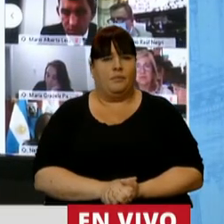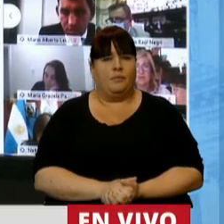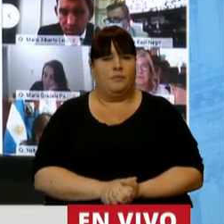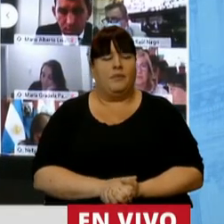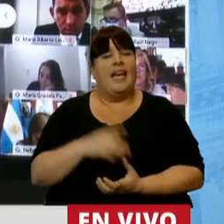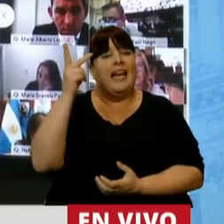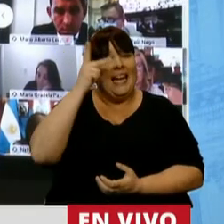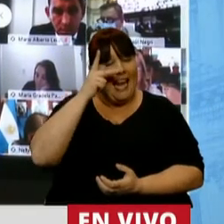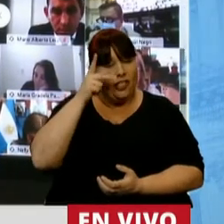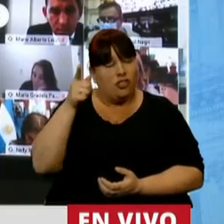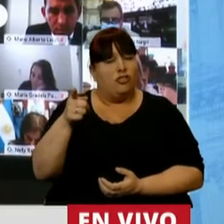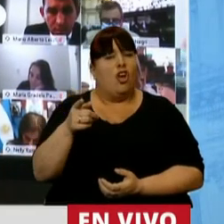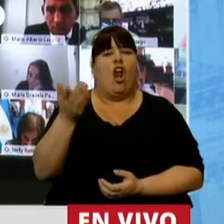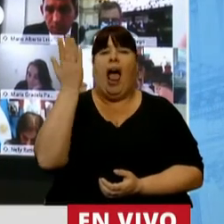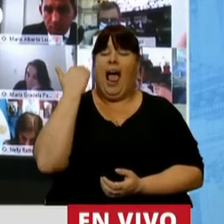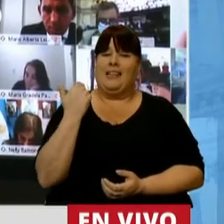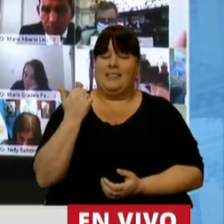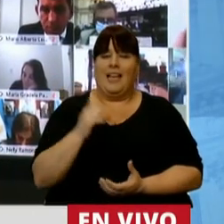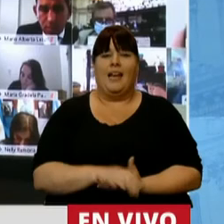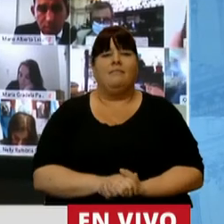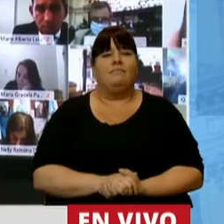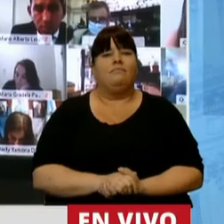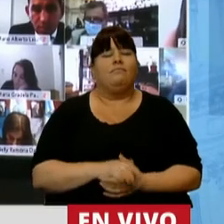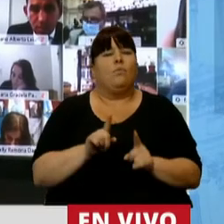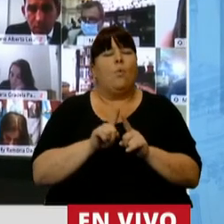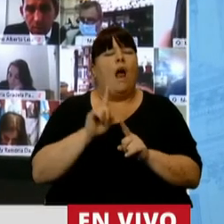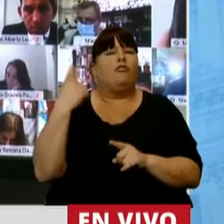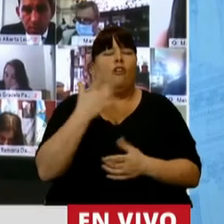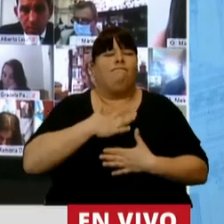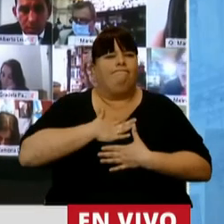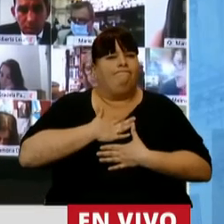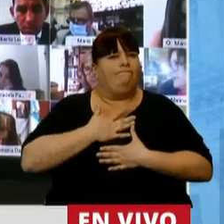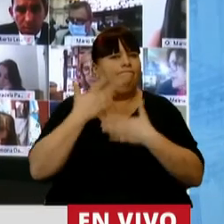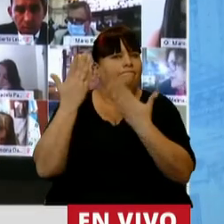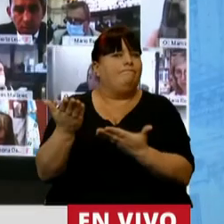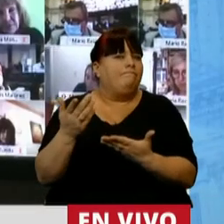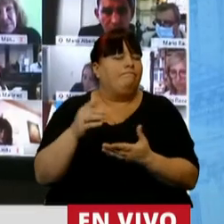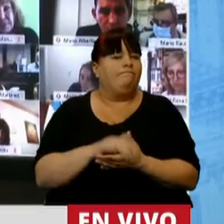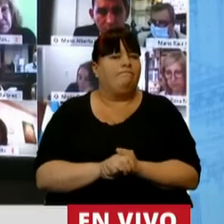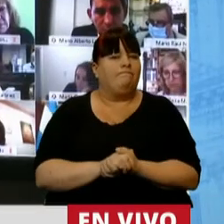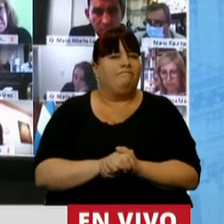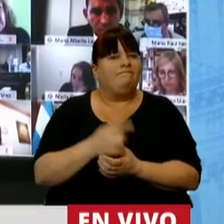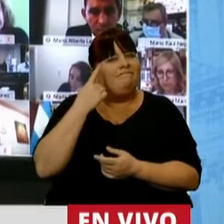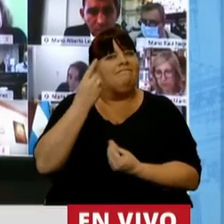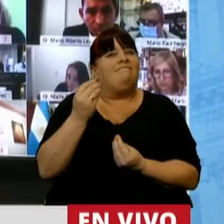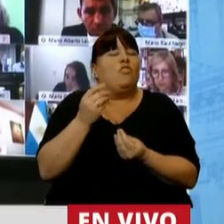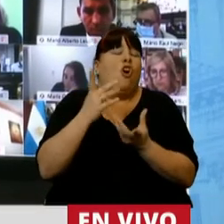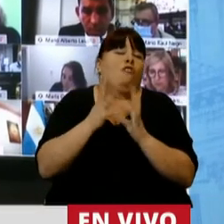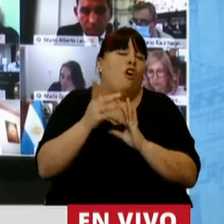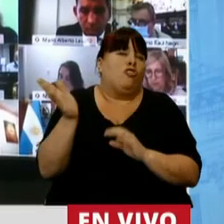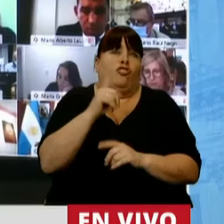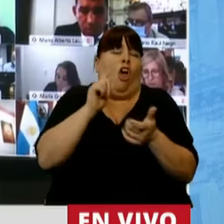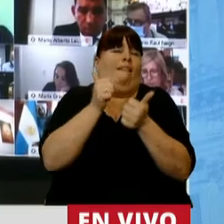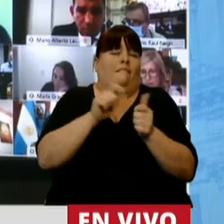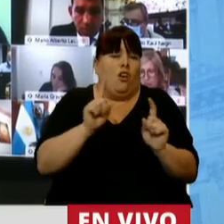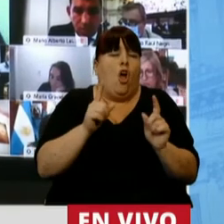Néstor Carlos Kirchner ayer ha tenido el acto de amor que quizás repara en algo no en